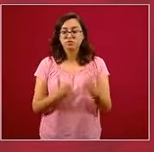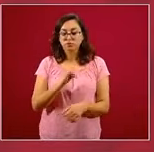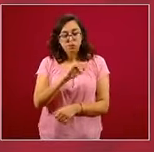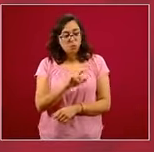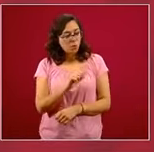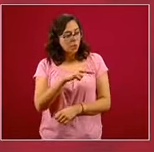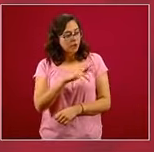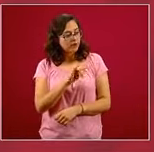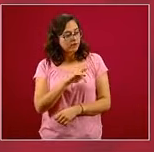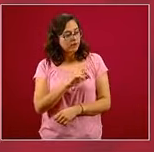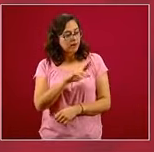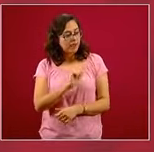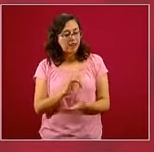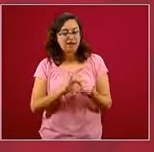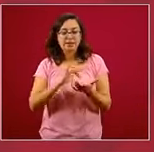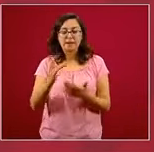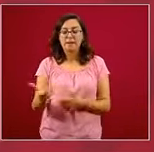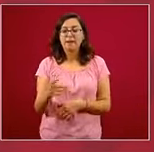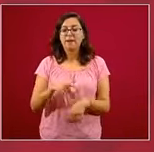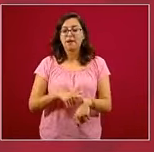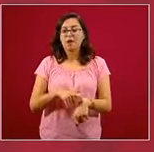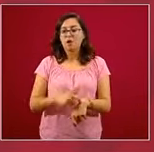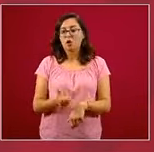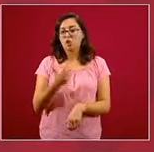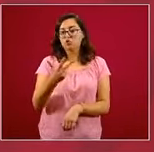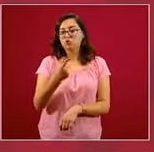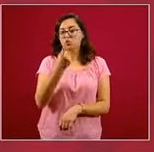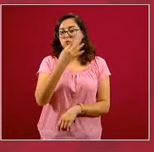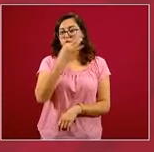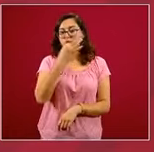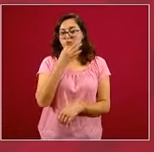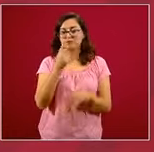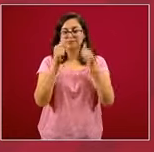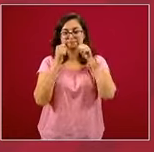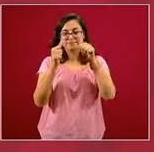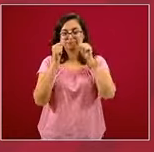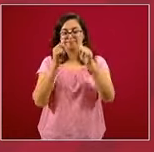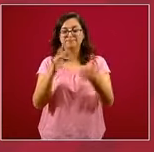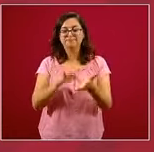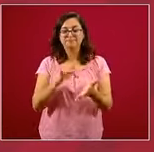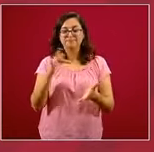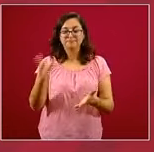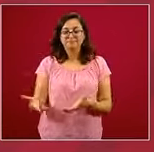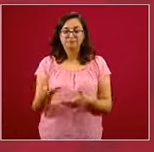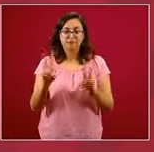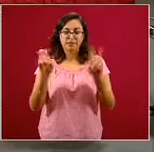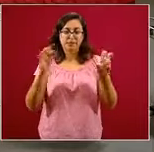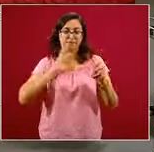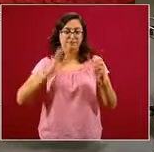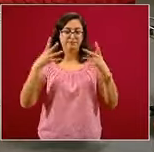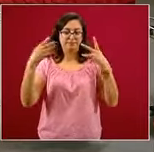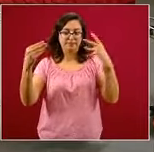Rivera. Muchísimas gracias. Veinte horas, un minuto. Gracias por escucharnos y estar atentos a la epidemia de COVID.